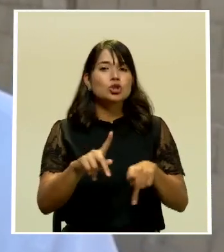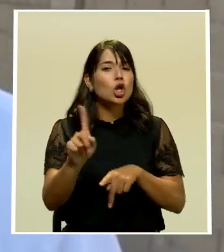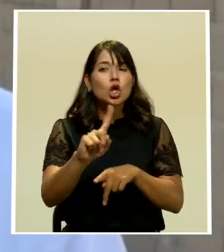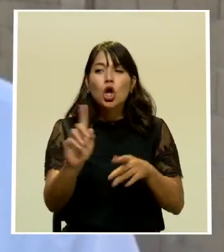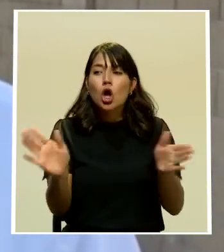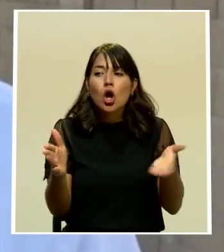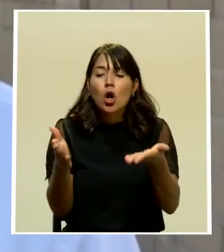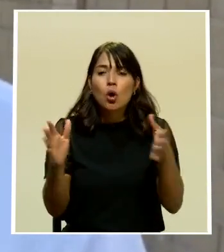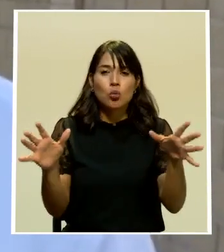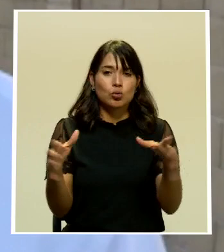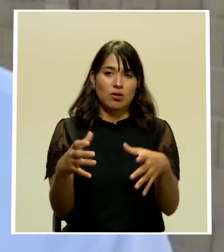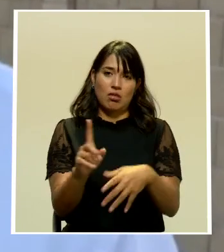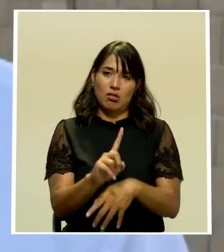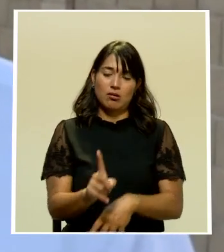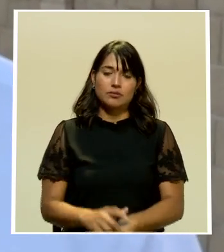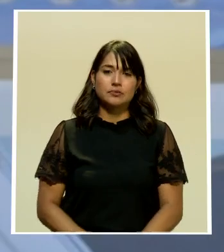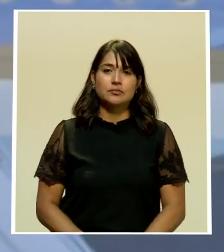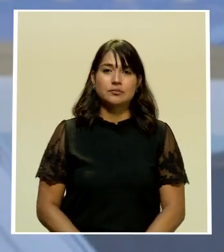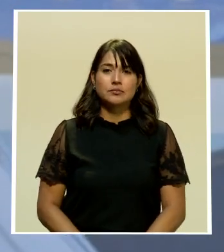unidad